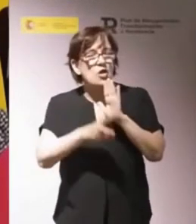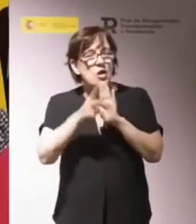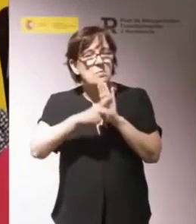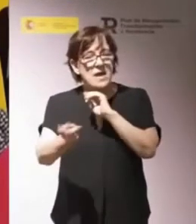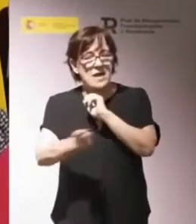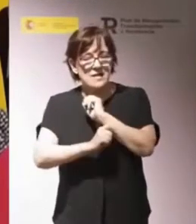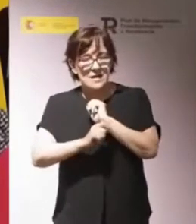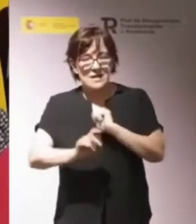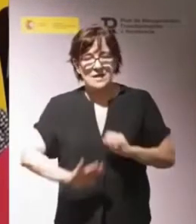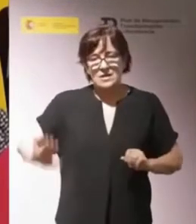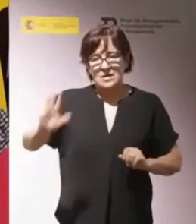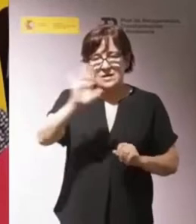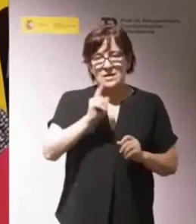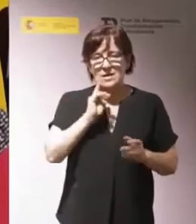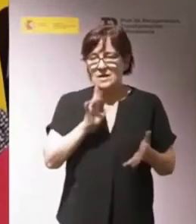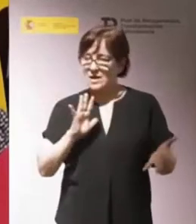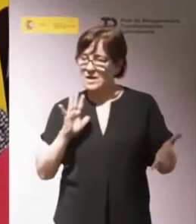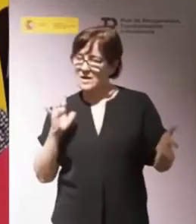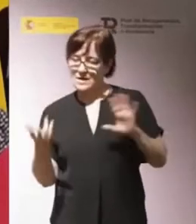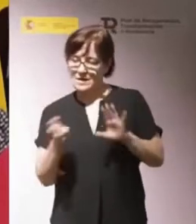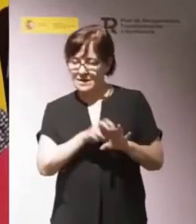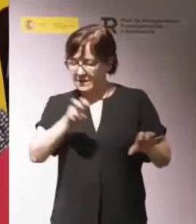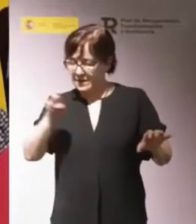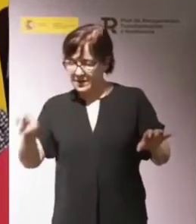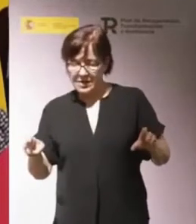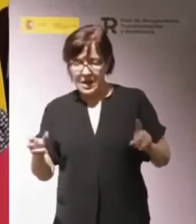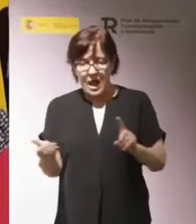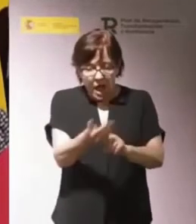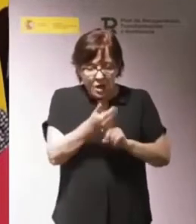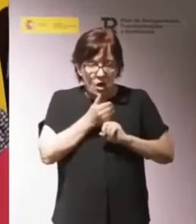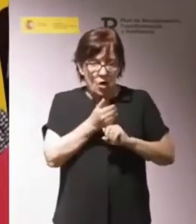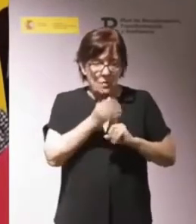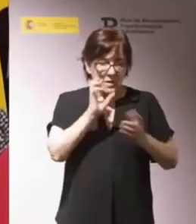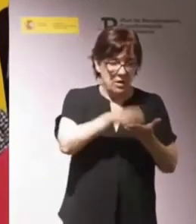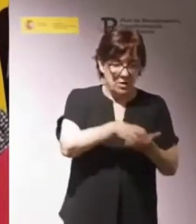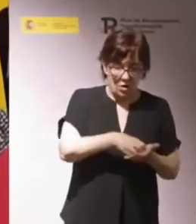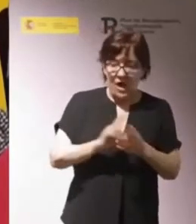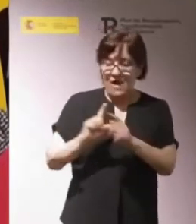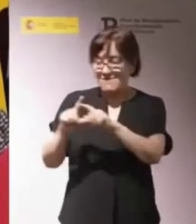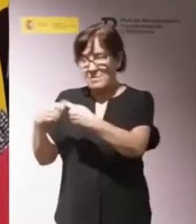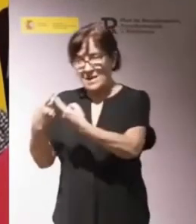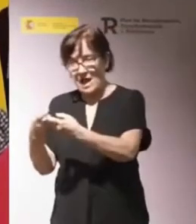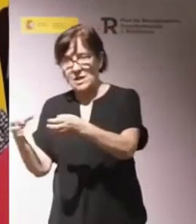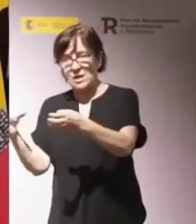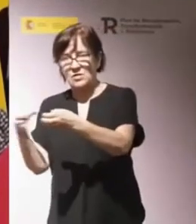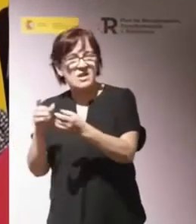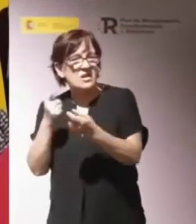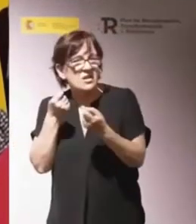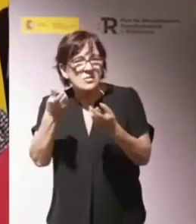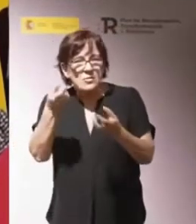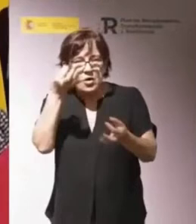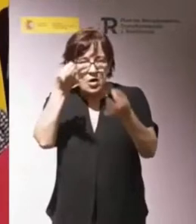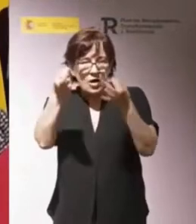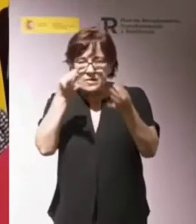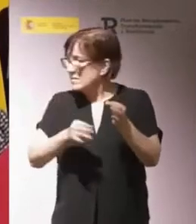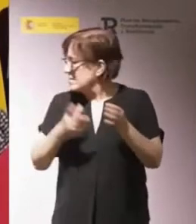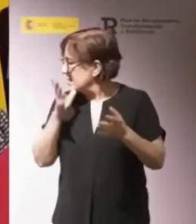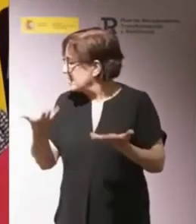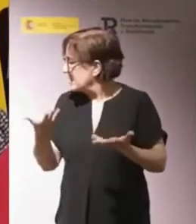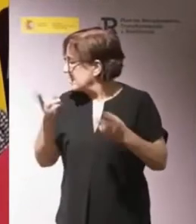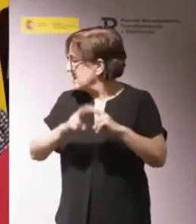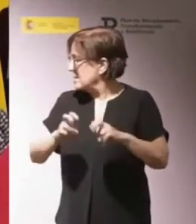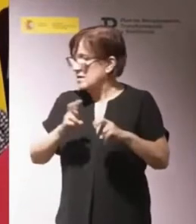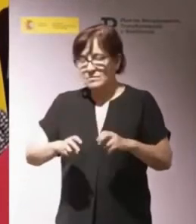nacional que contemple una transición completa del acogimiento institucional al familiar y comunitario. Hay pocos datos que permitan examinar la